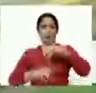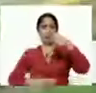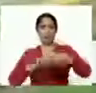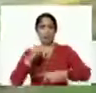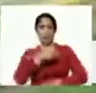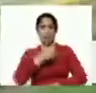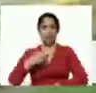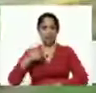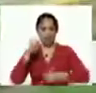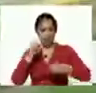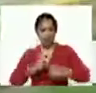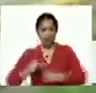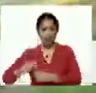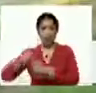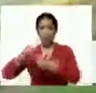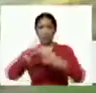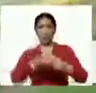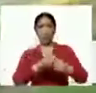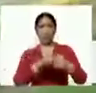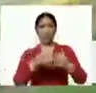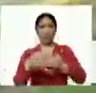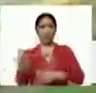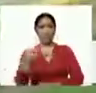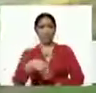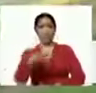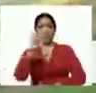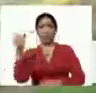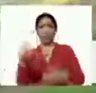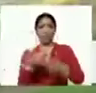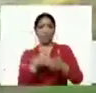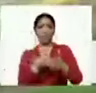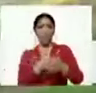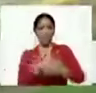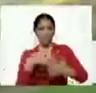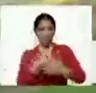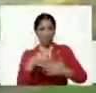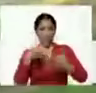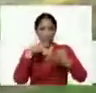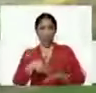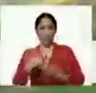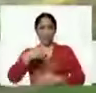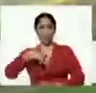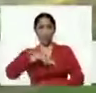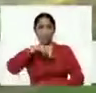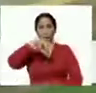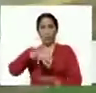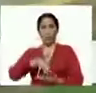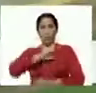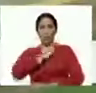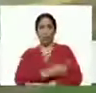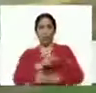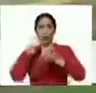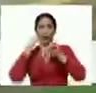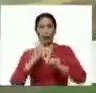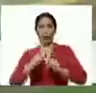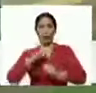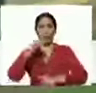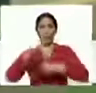Queremos cosechar en este ciclo más de 30 millones de kilos en nuestro estado invicto y productivo de Coge.